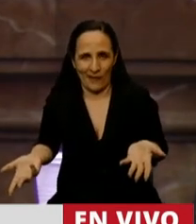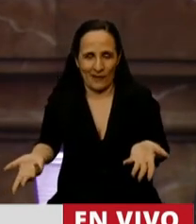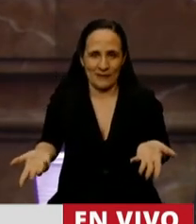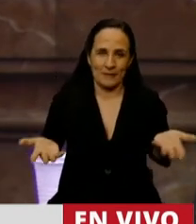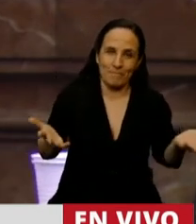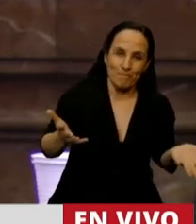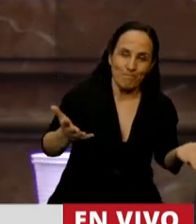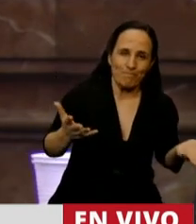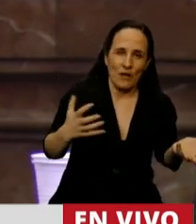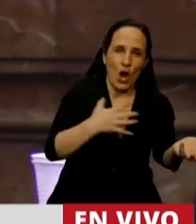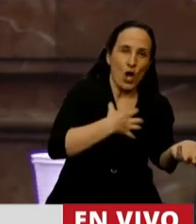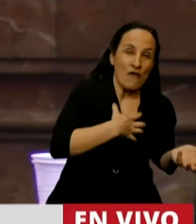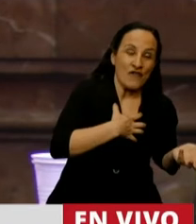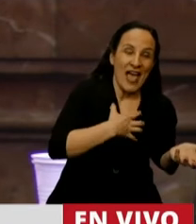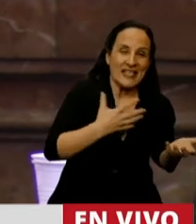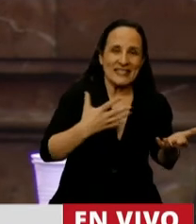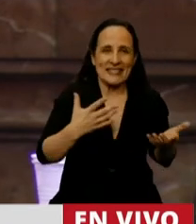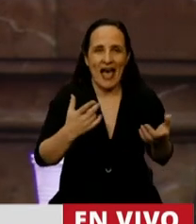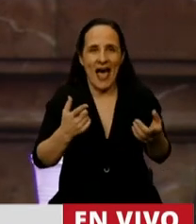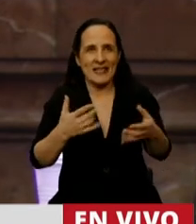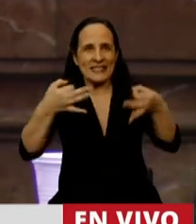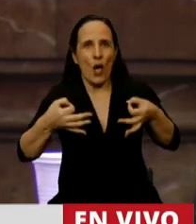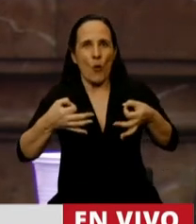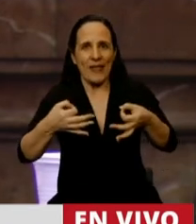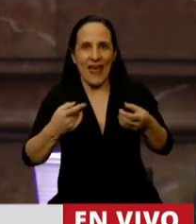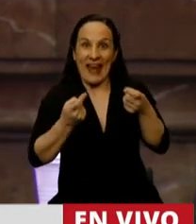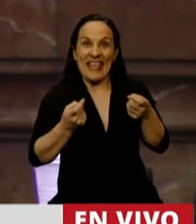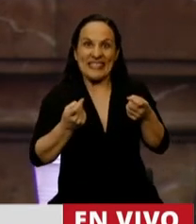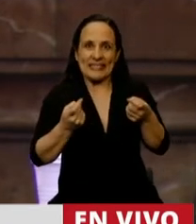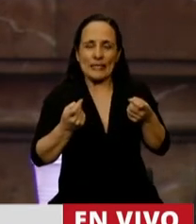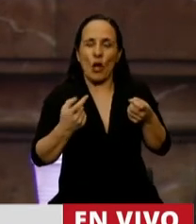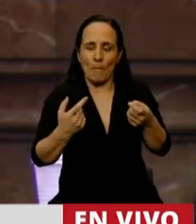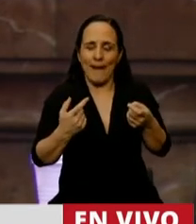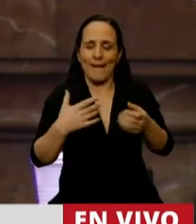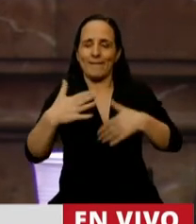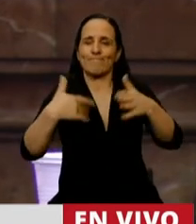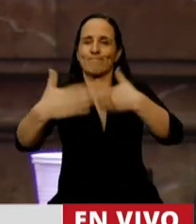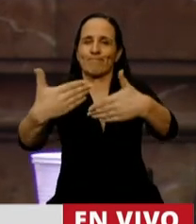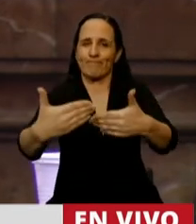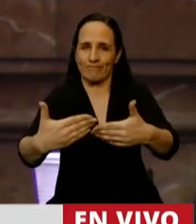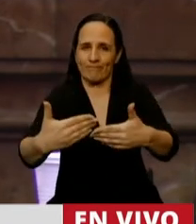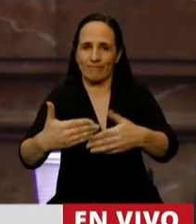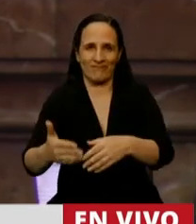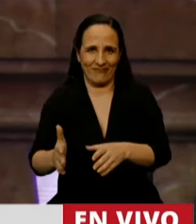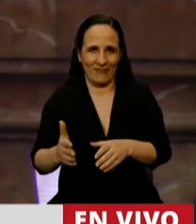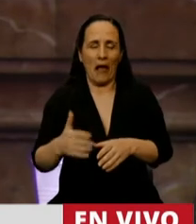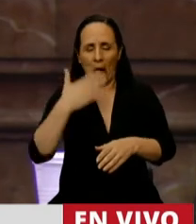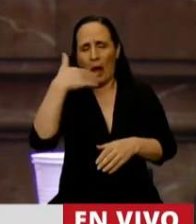Certidumbre y confianza es lo que se necesita para construir como condición previa a un presupuesto.